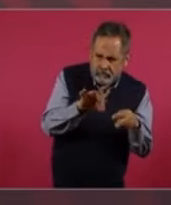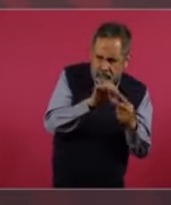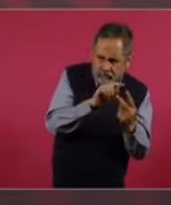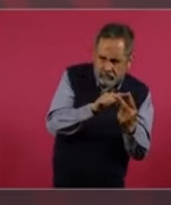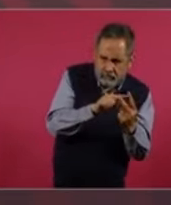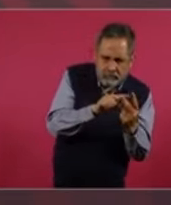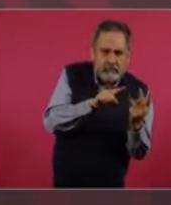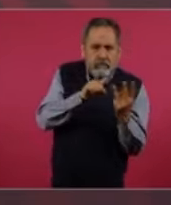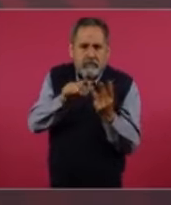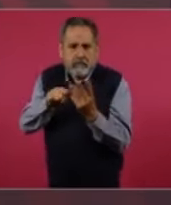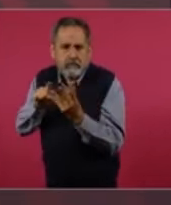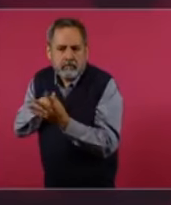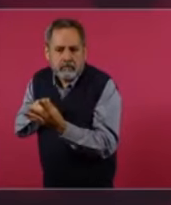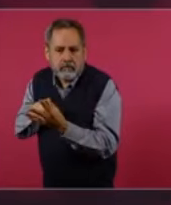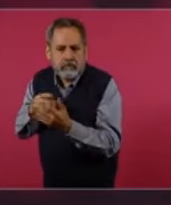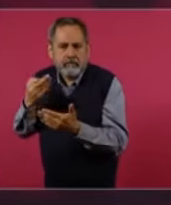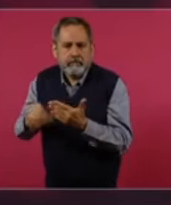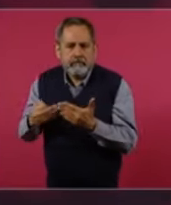pero no suficientes.